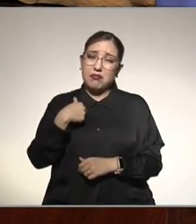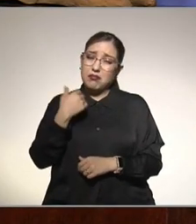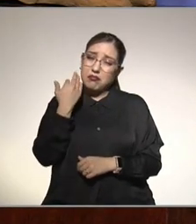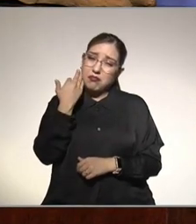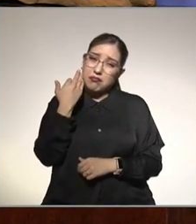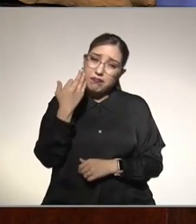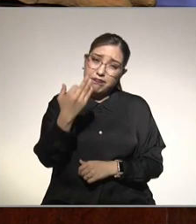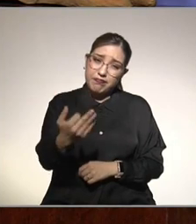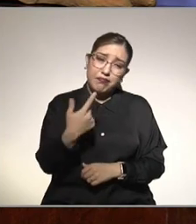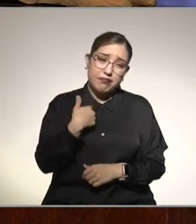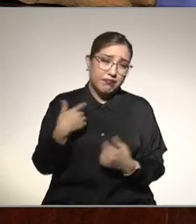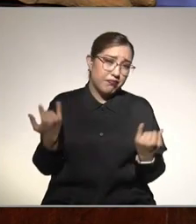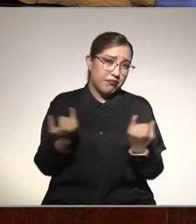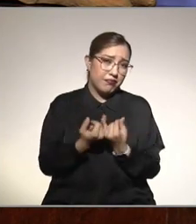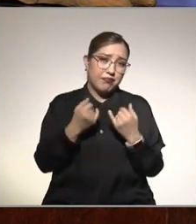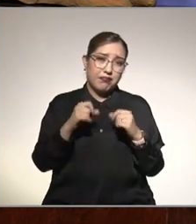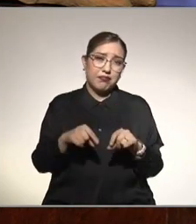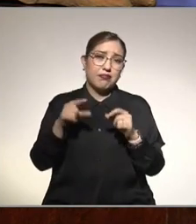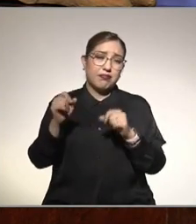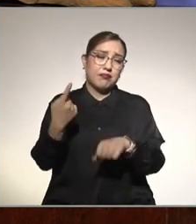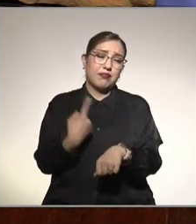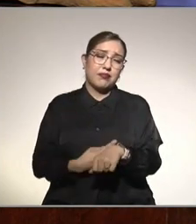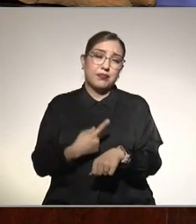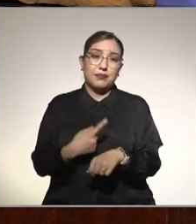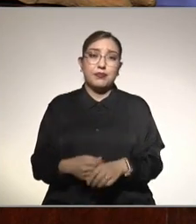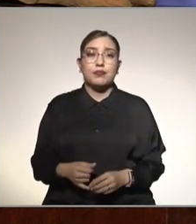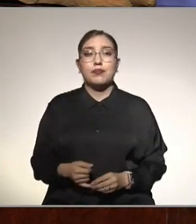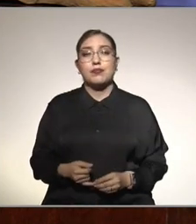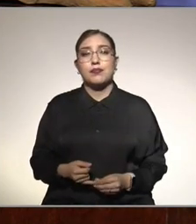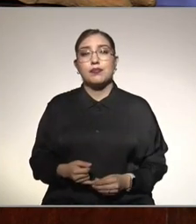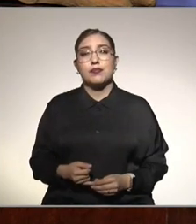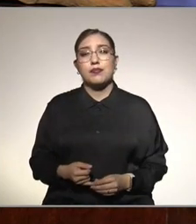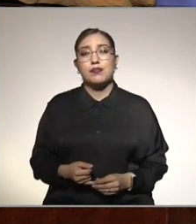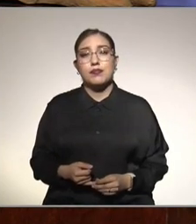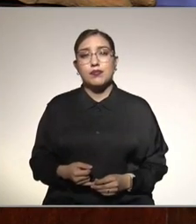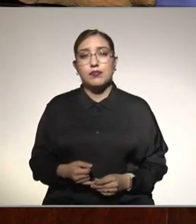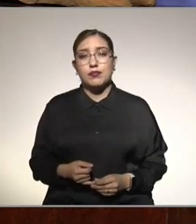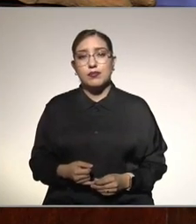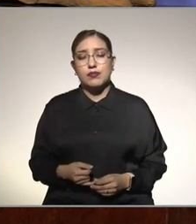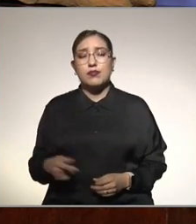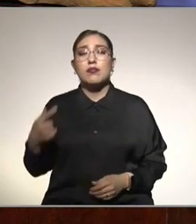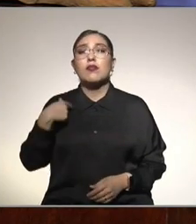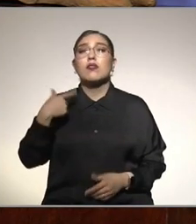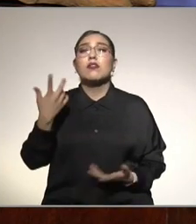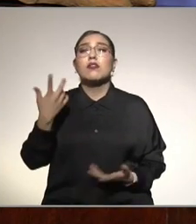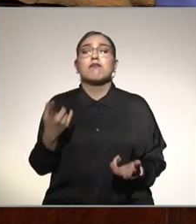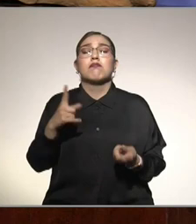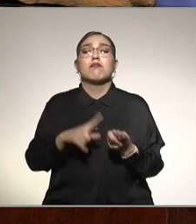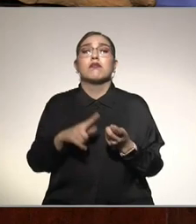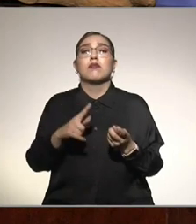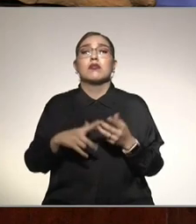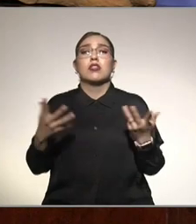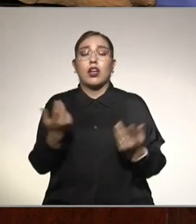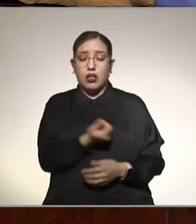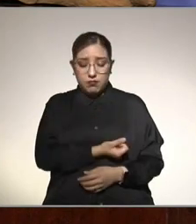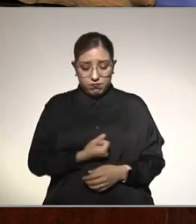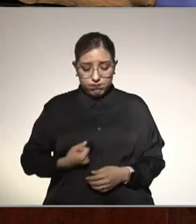este padecimiento porque dice que no siempre existe el medicamento ¿dónde se puede realizar un fibroscan?